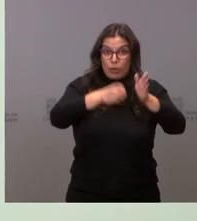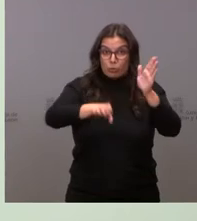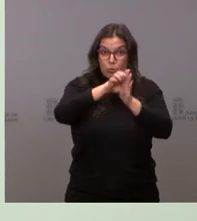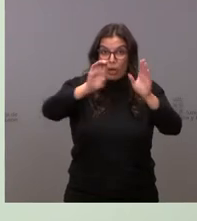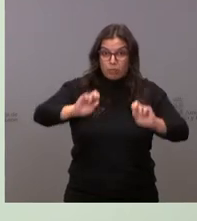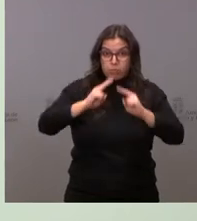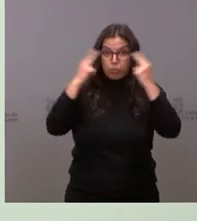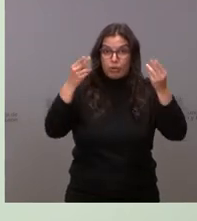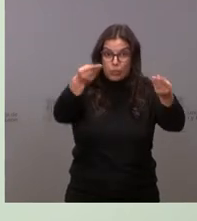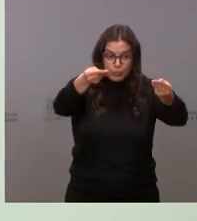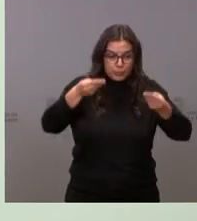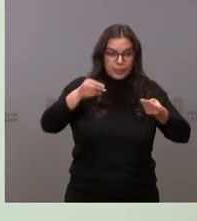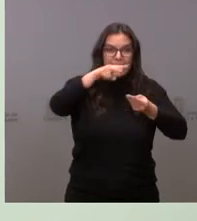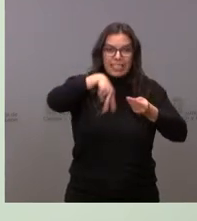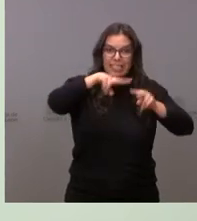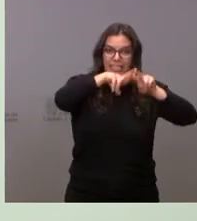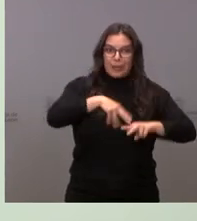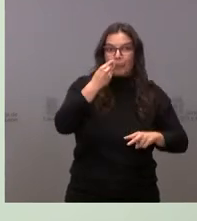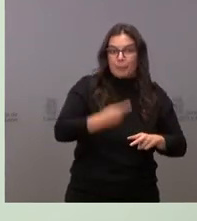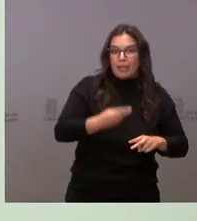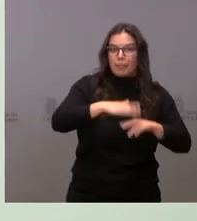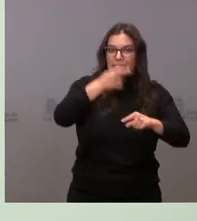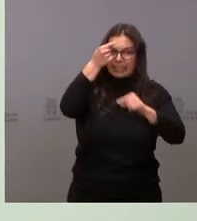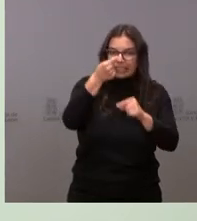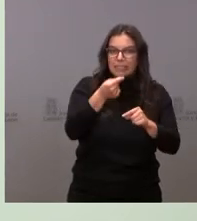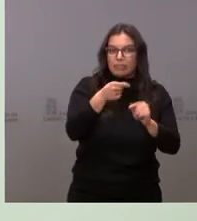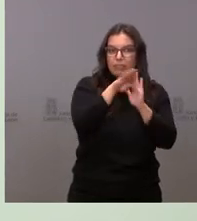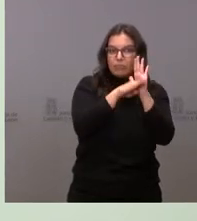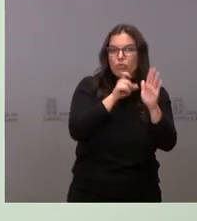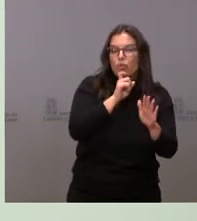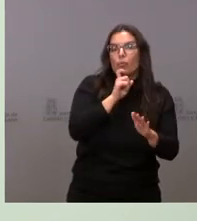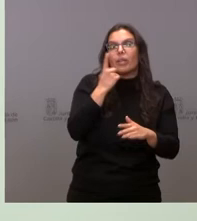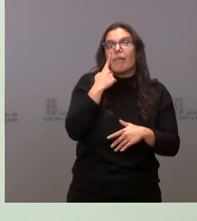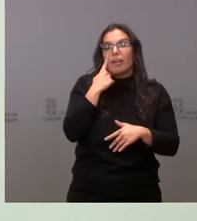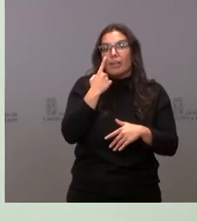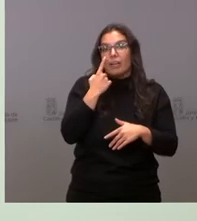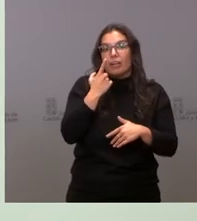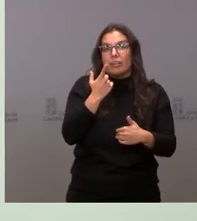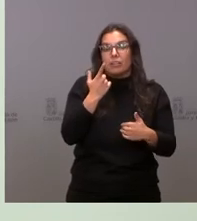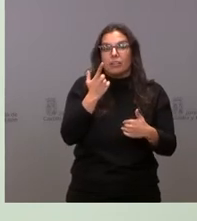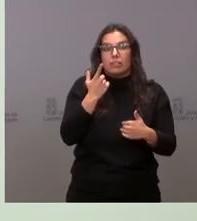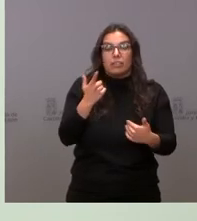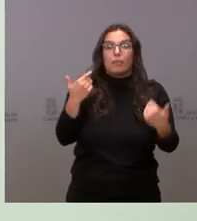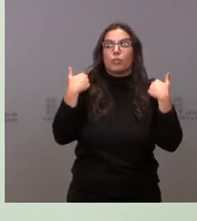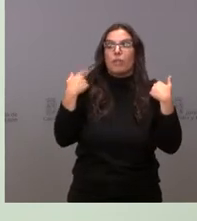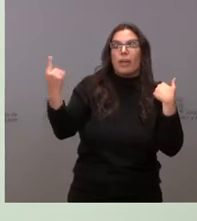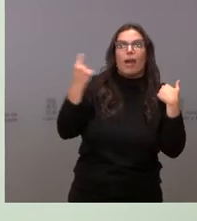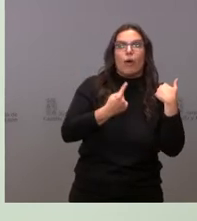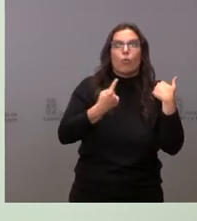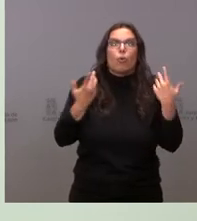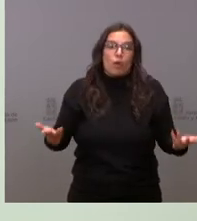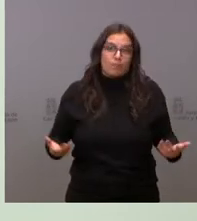conozca la precisión de estos extremos y vamos a ver quién es el que le corresponde asumir esta